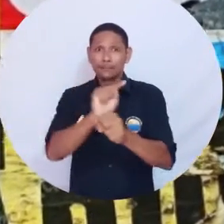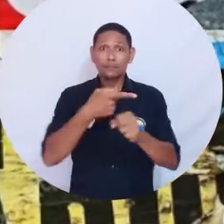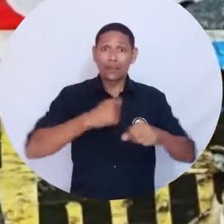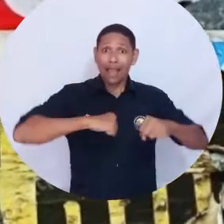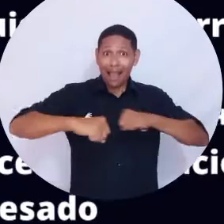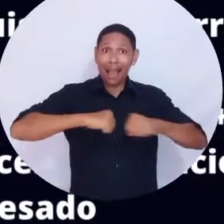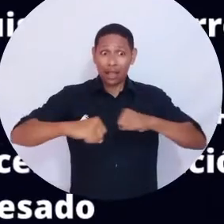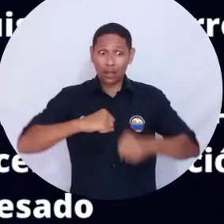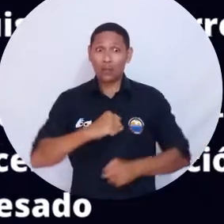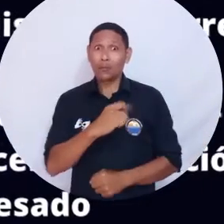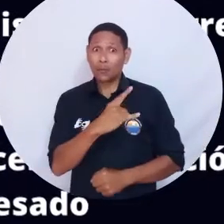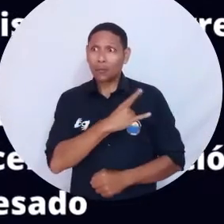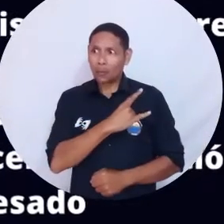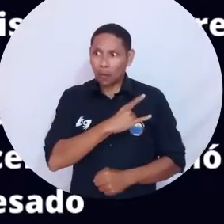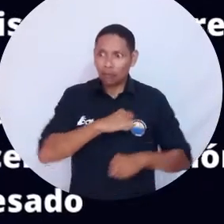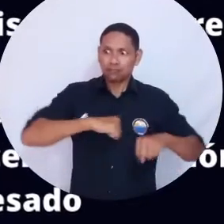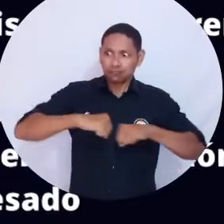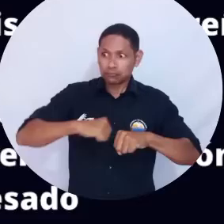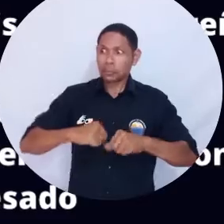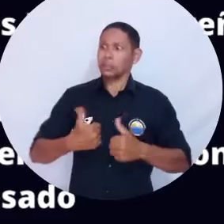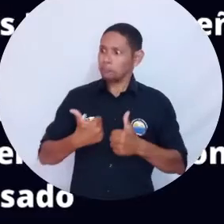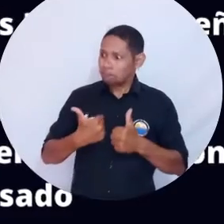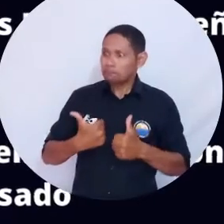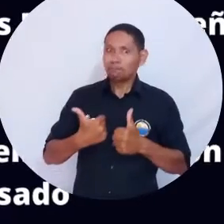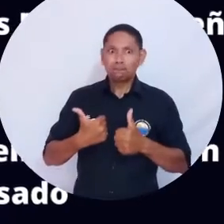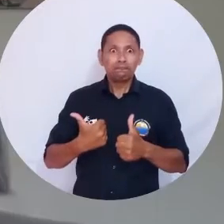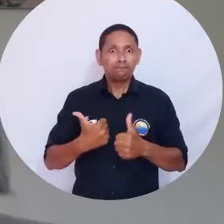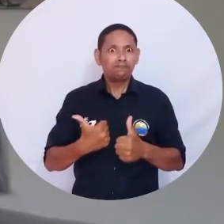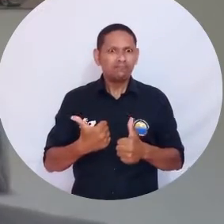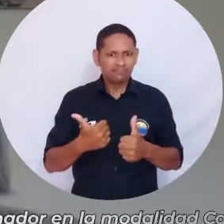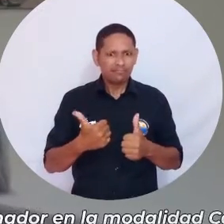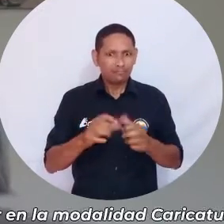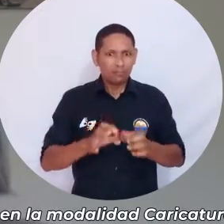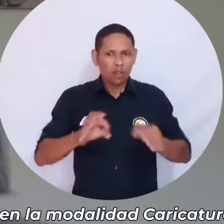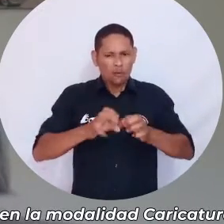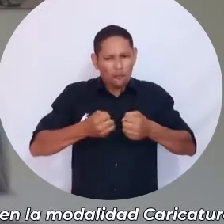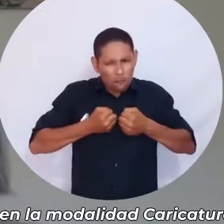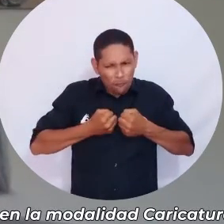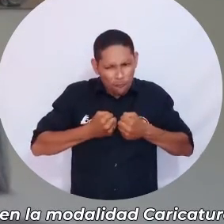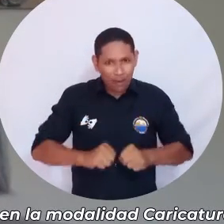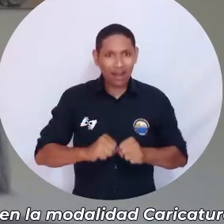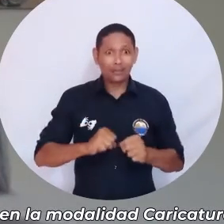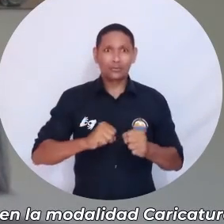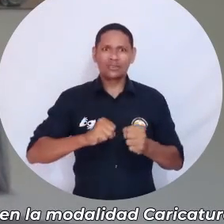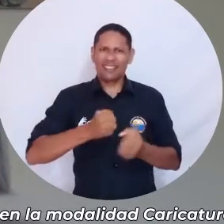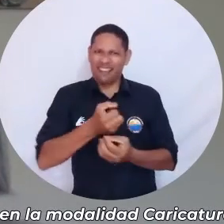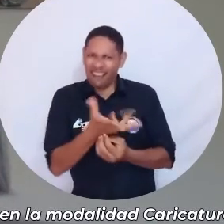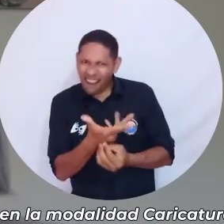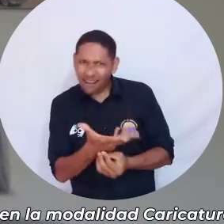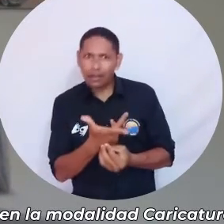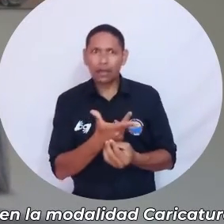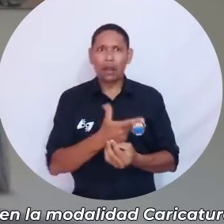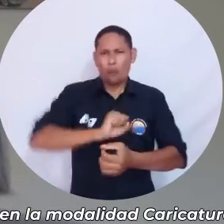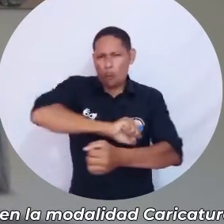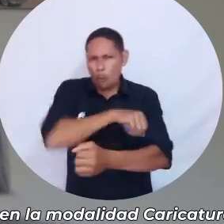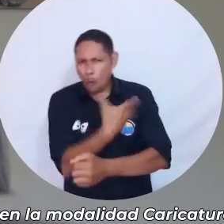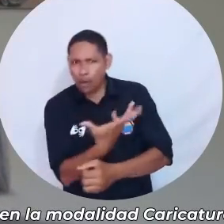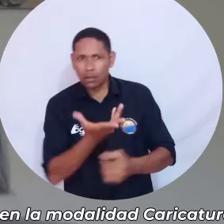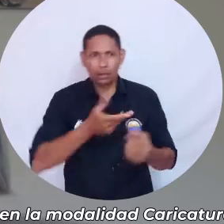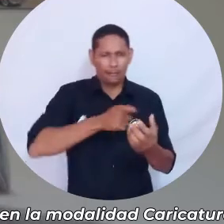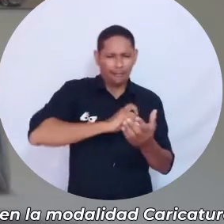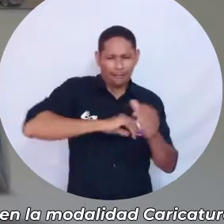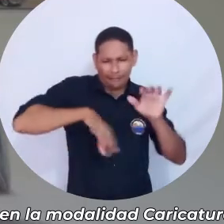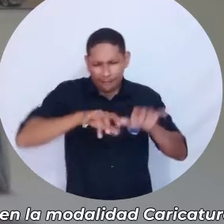las actividades que organiza la universidad me parecen bien, ya que no solo resaltan el esfuerzo de los artistas, poetas y escritores,